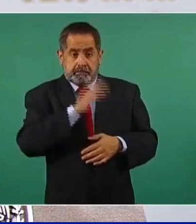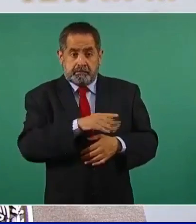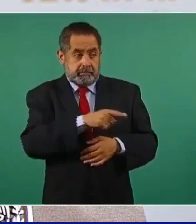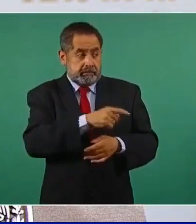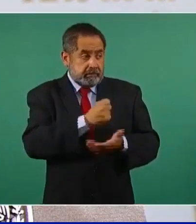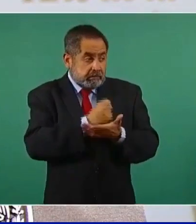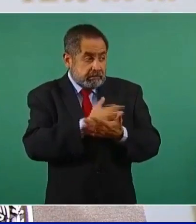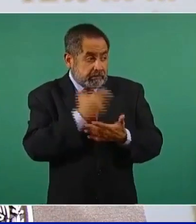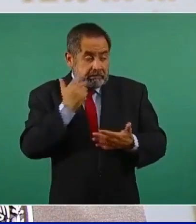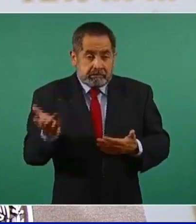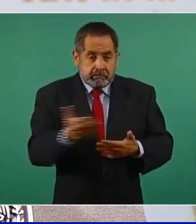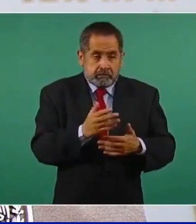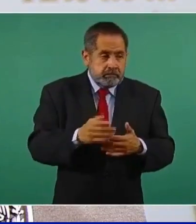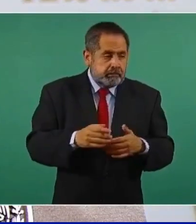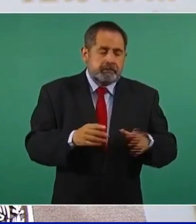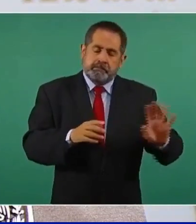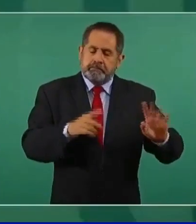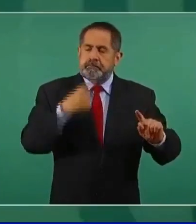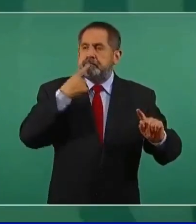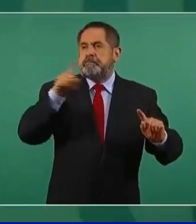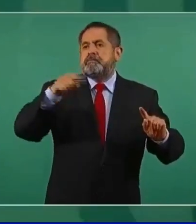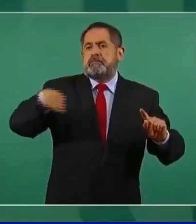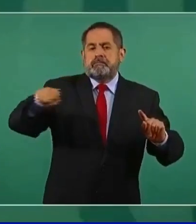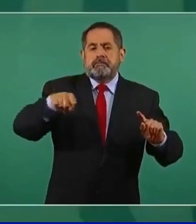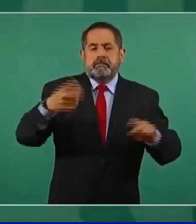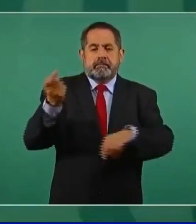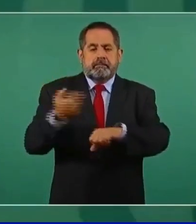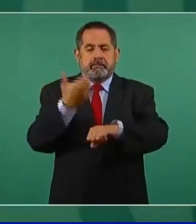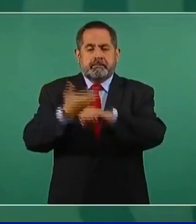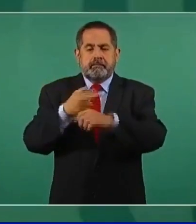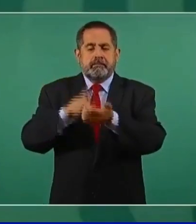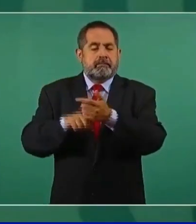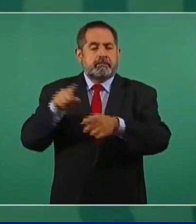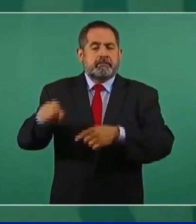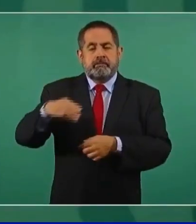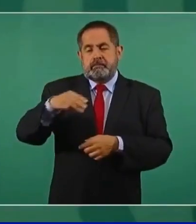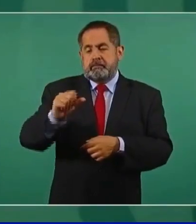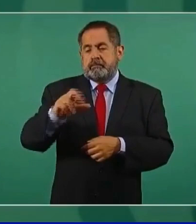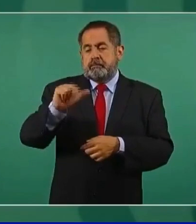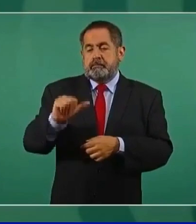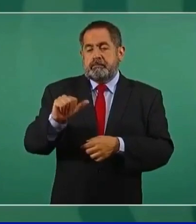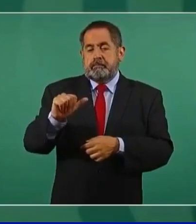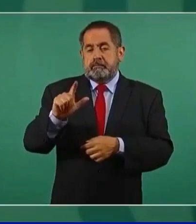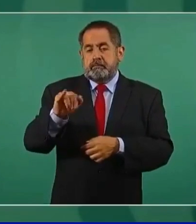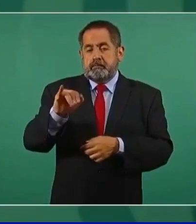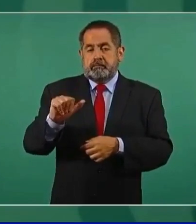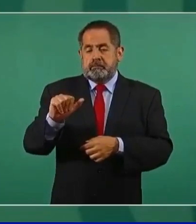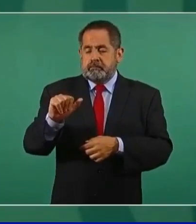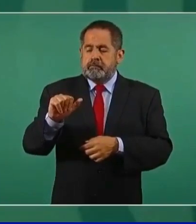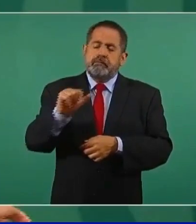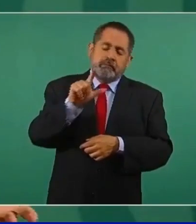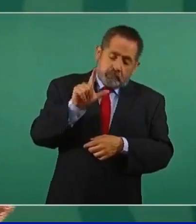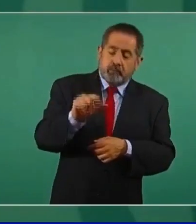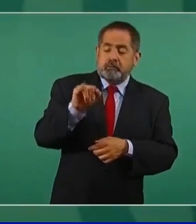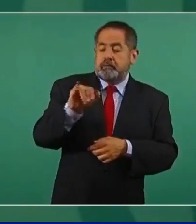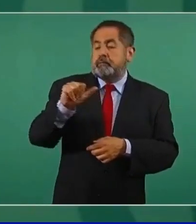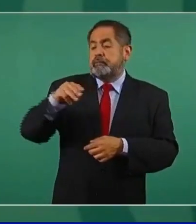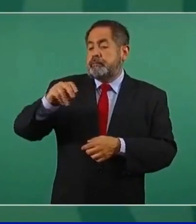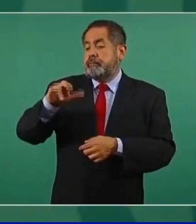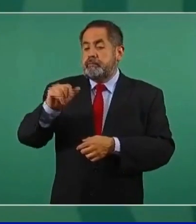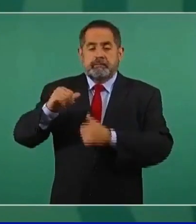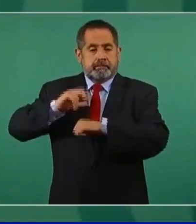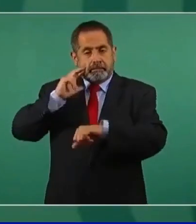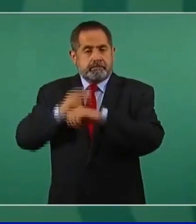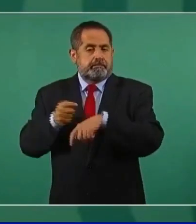estribaría, si es un tema laboral. Desde luego la secretaria, María Luisa María, alcalde, sería la